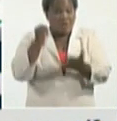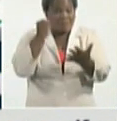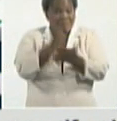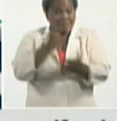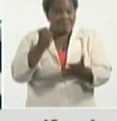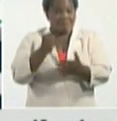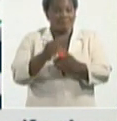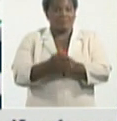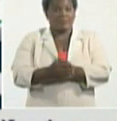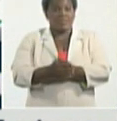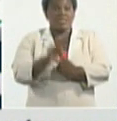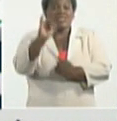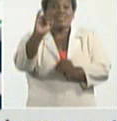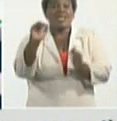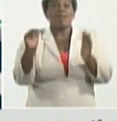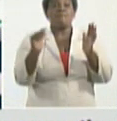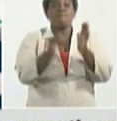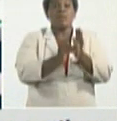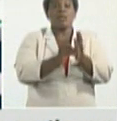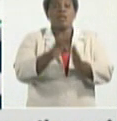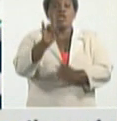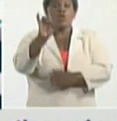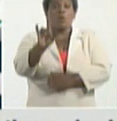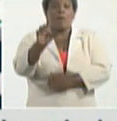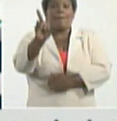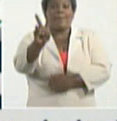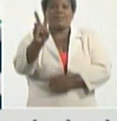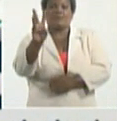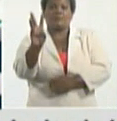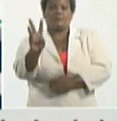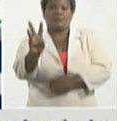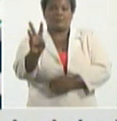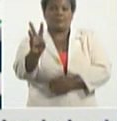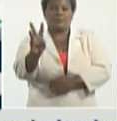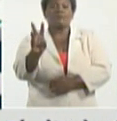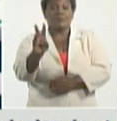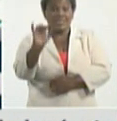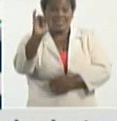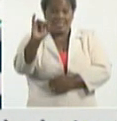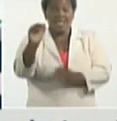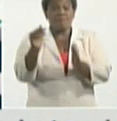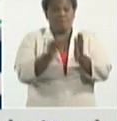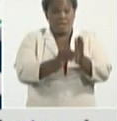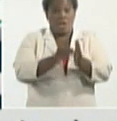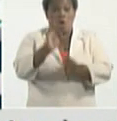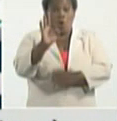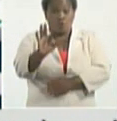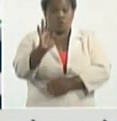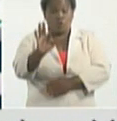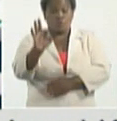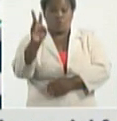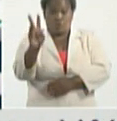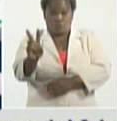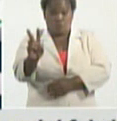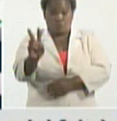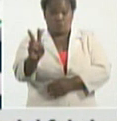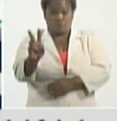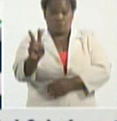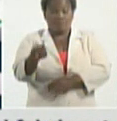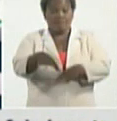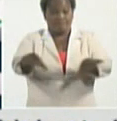6.923 de ellos 6.882 son